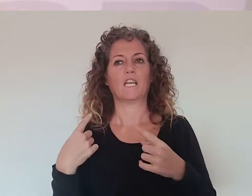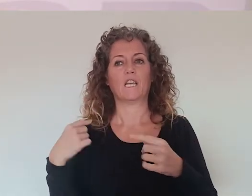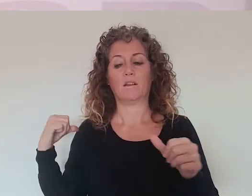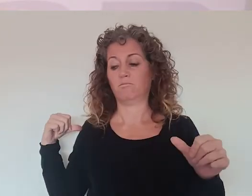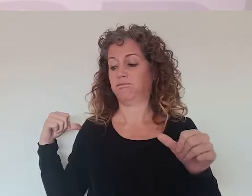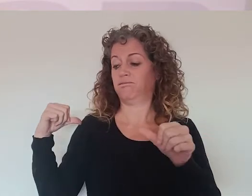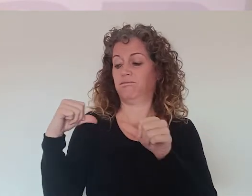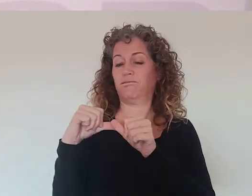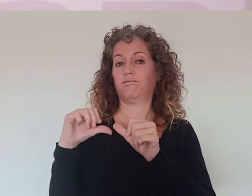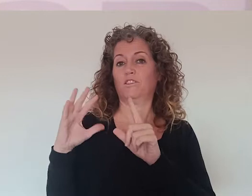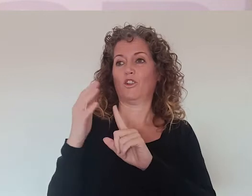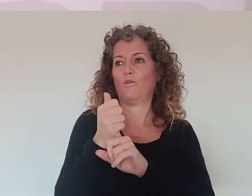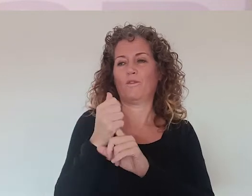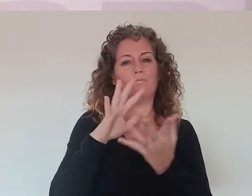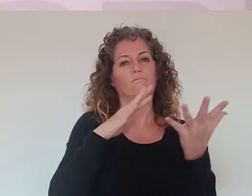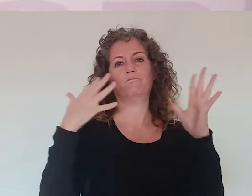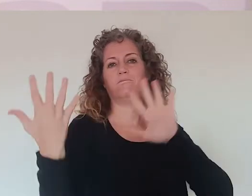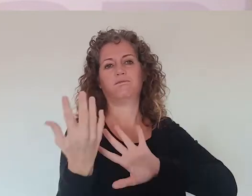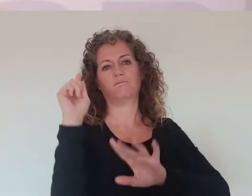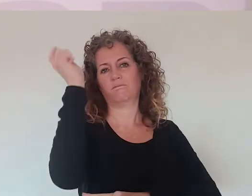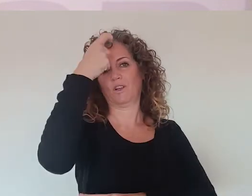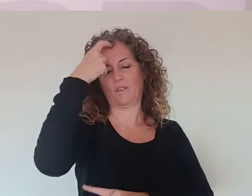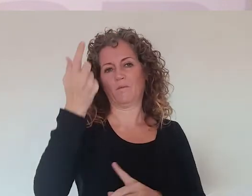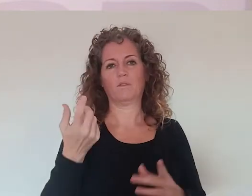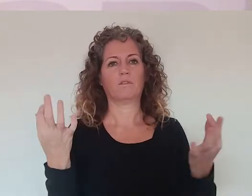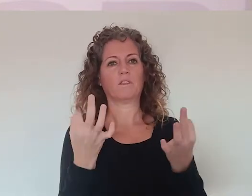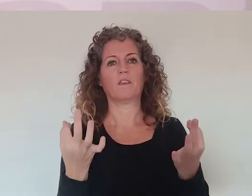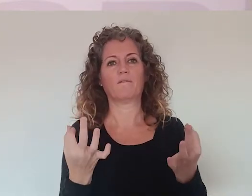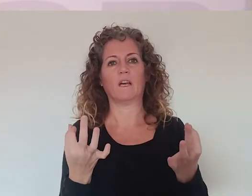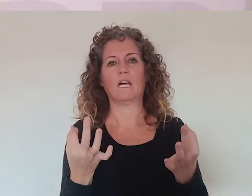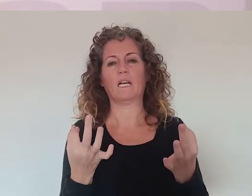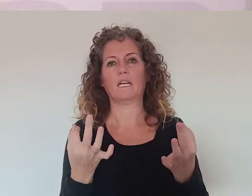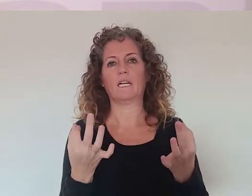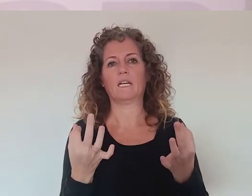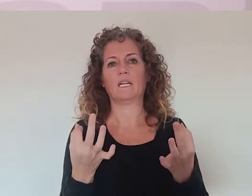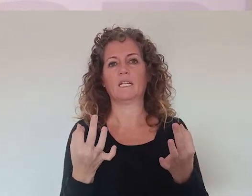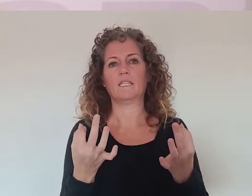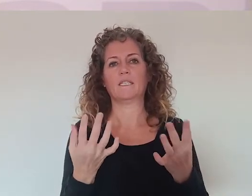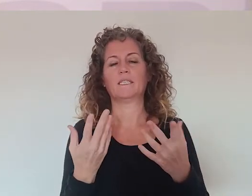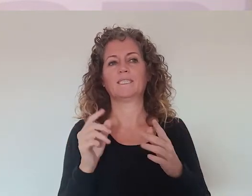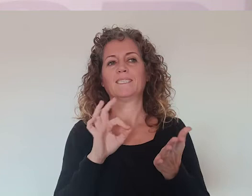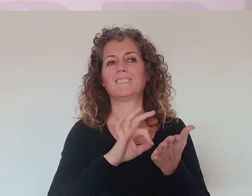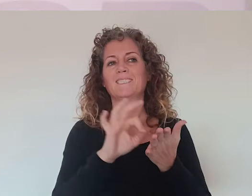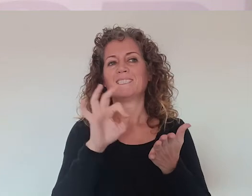pues todas las soluciones que hasta ahora hay, que no serán solo suficientes. Tendremos que tener, bueno,